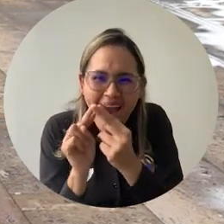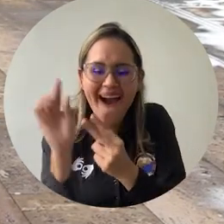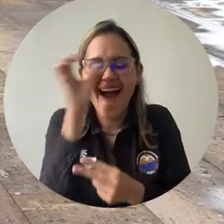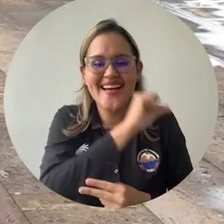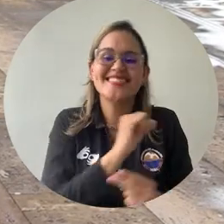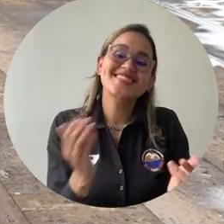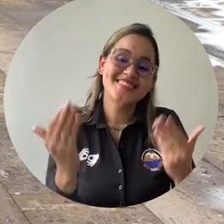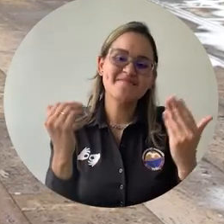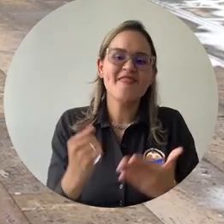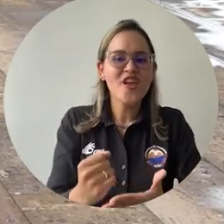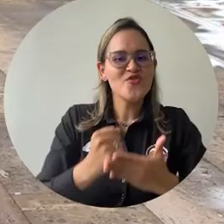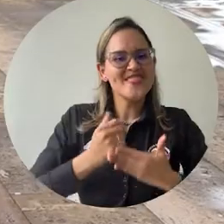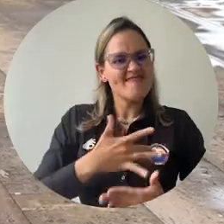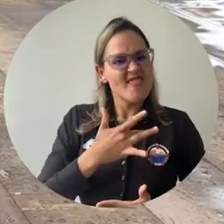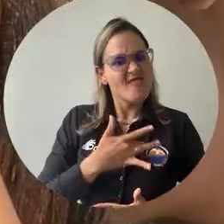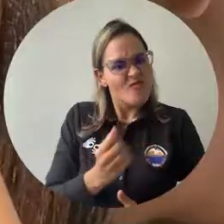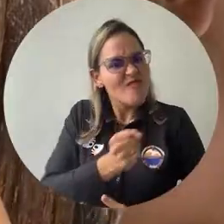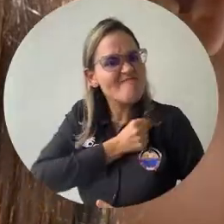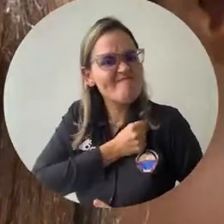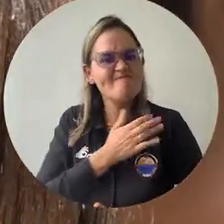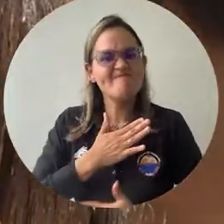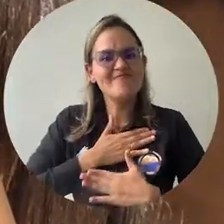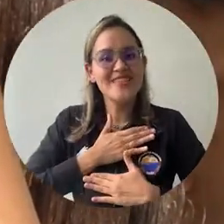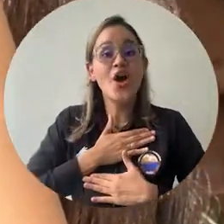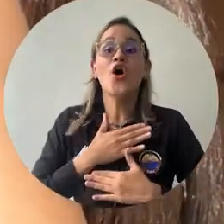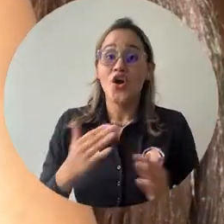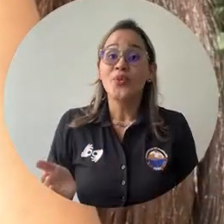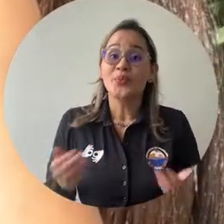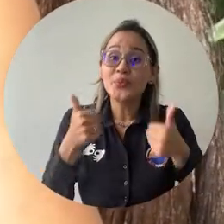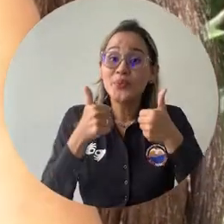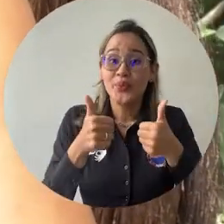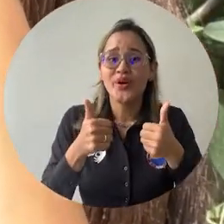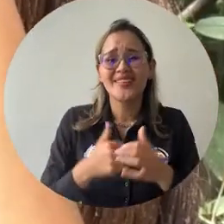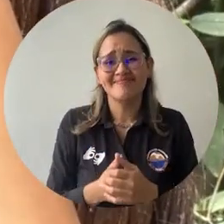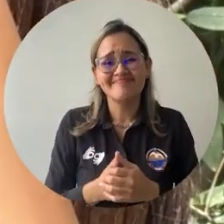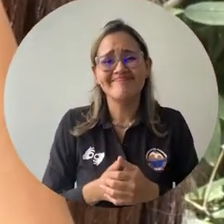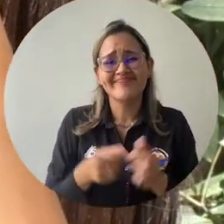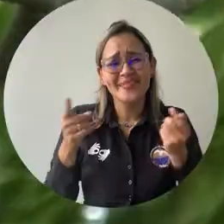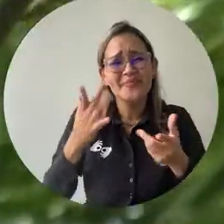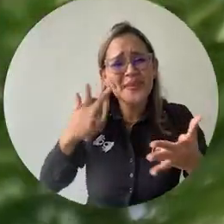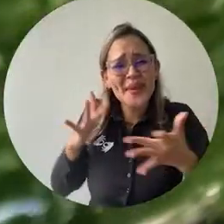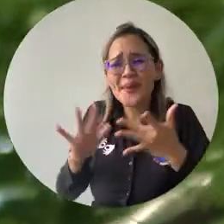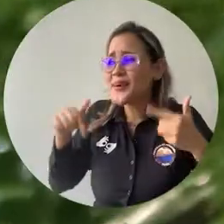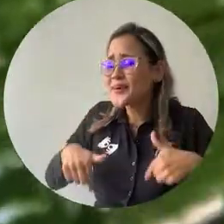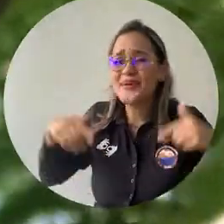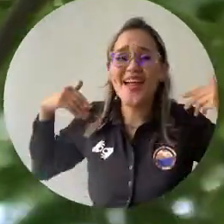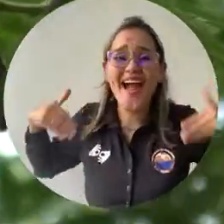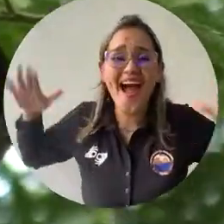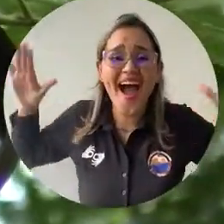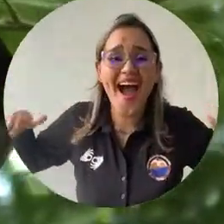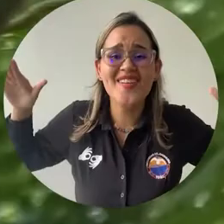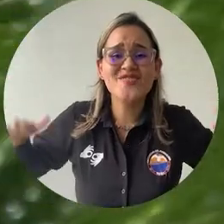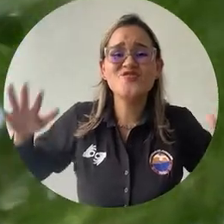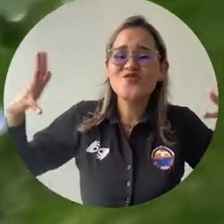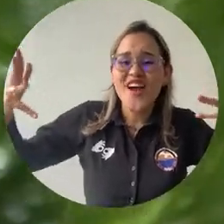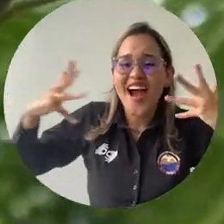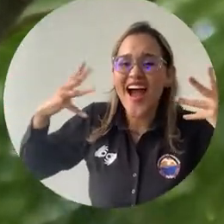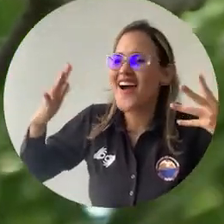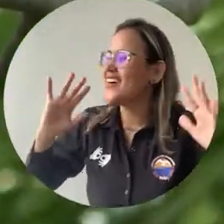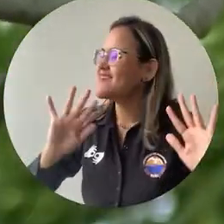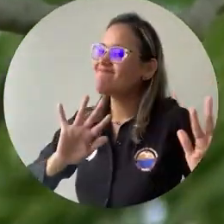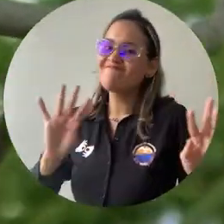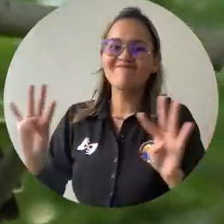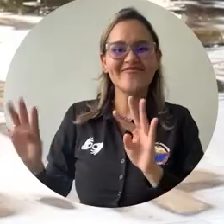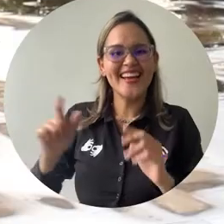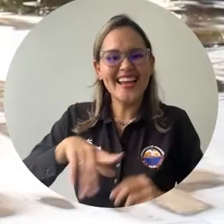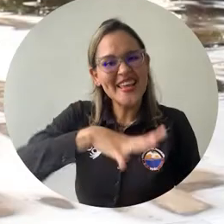Desarrollamos un sentido de pertenencia hacia las aves, en especial a las aves endémicas de esta zona tan rica como es el departamento